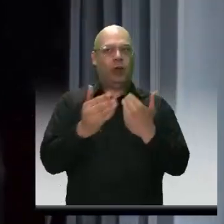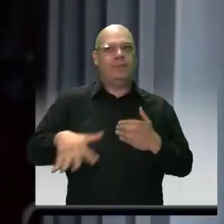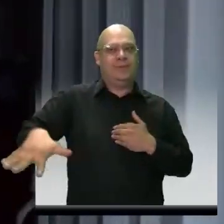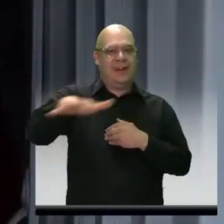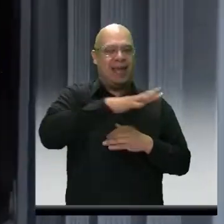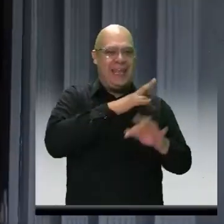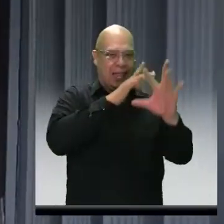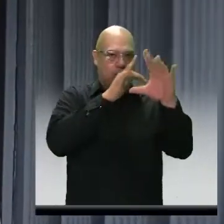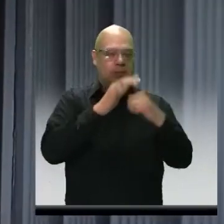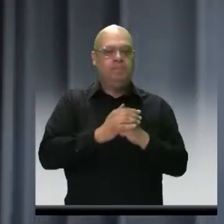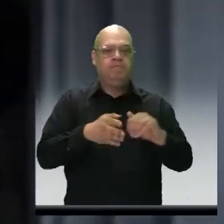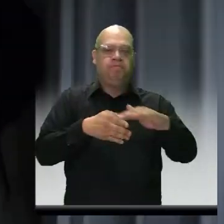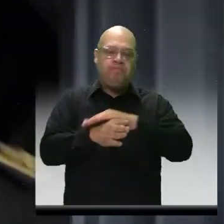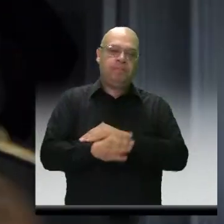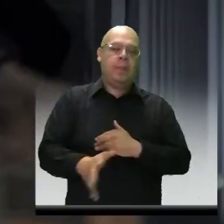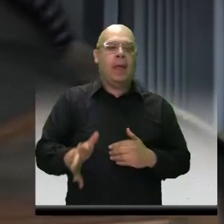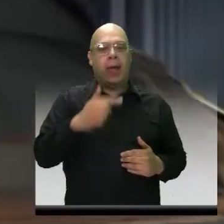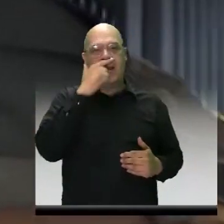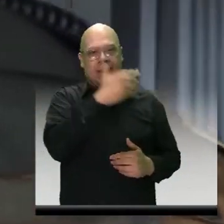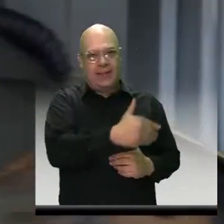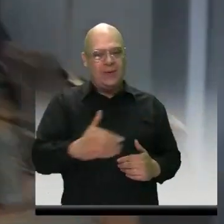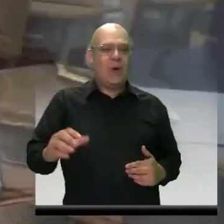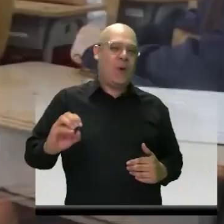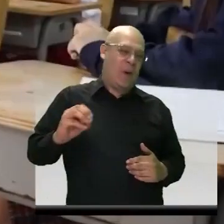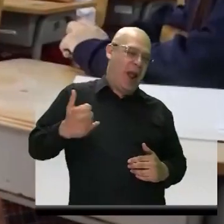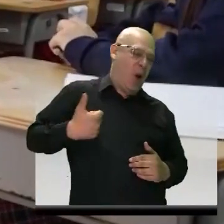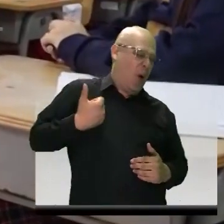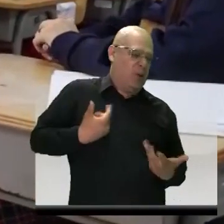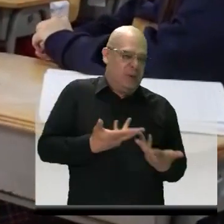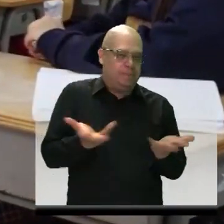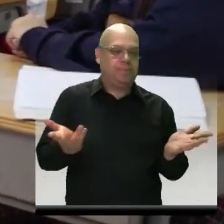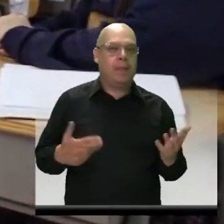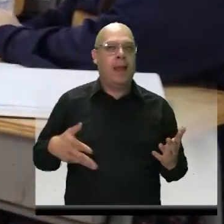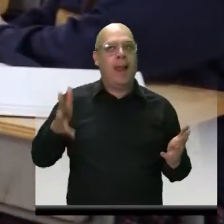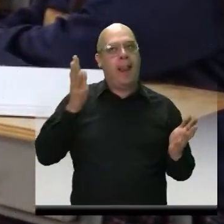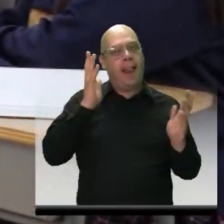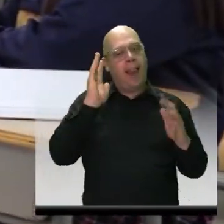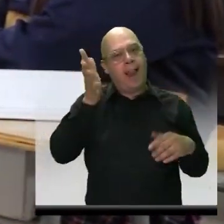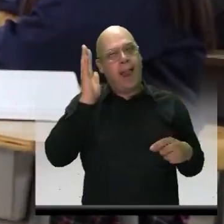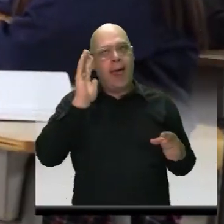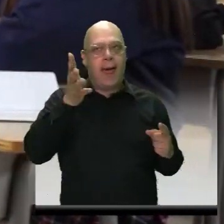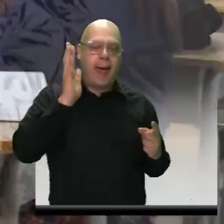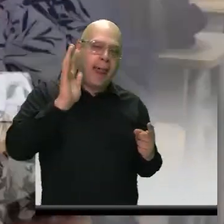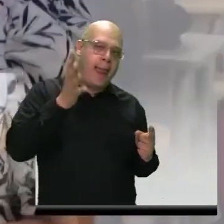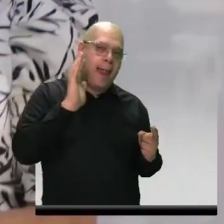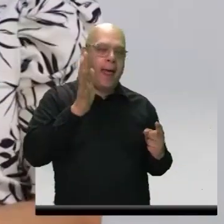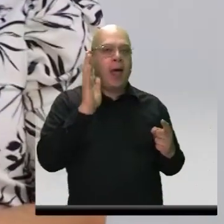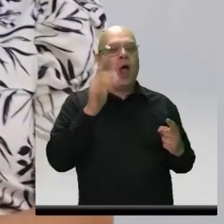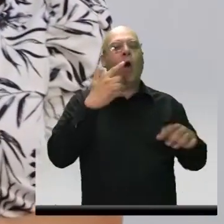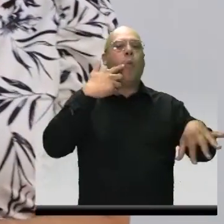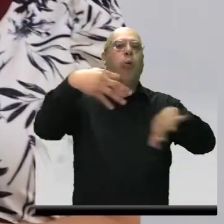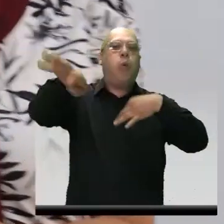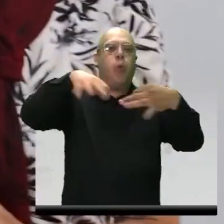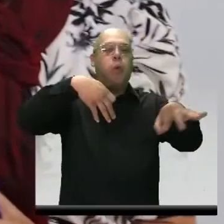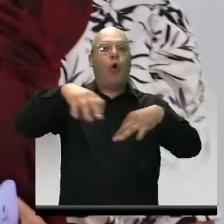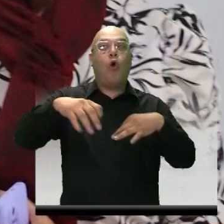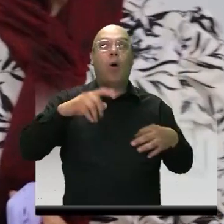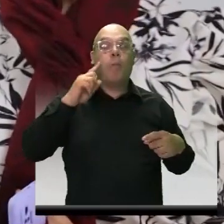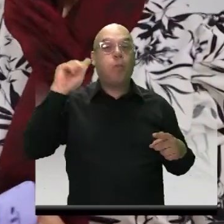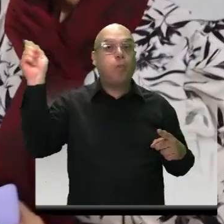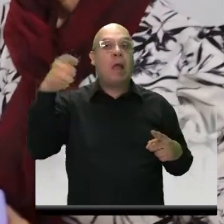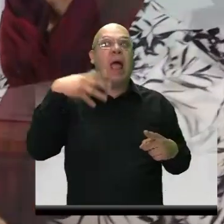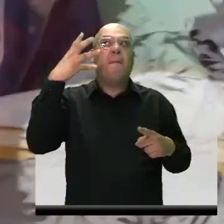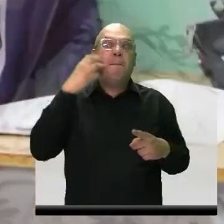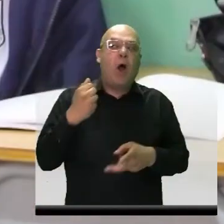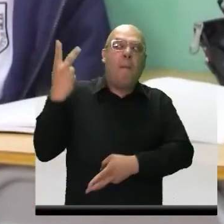donde se interactúa con los niños, niñas y jóvenes, donde se dan a conocer las nuevas dinámicas delincuenciales de las que pueden ser